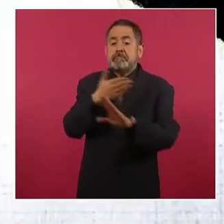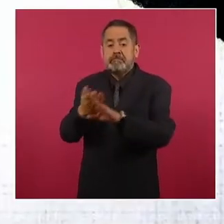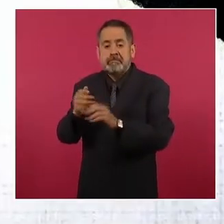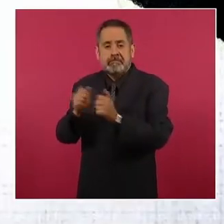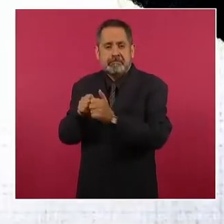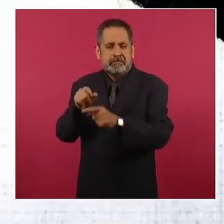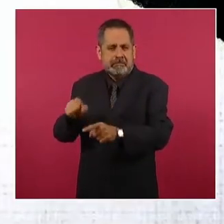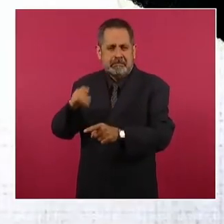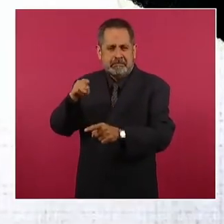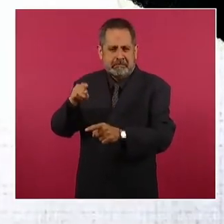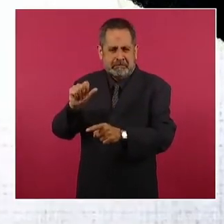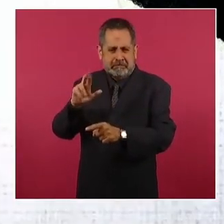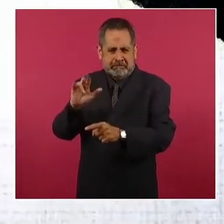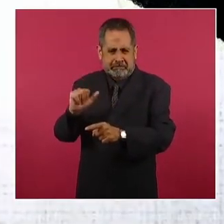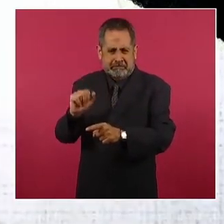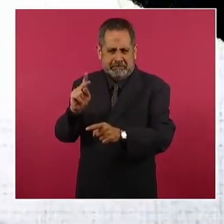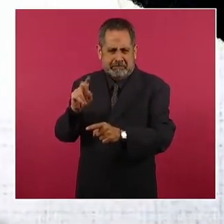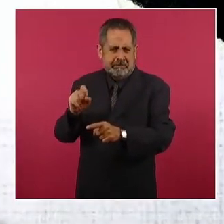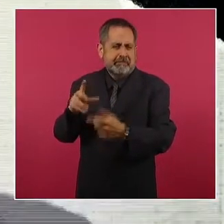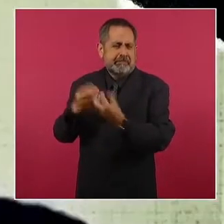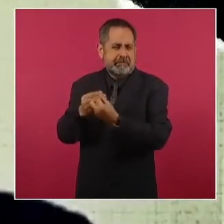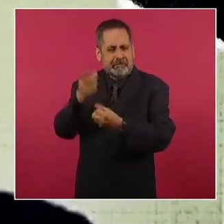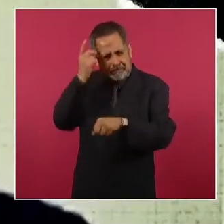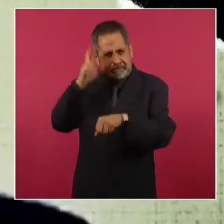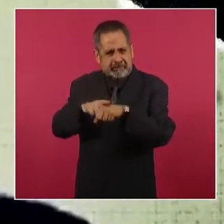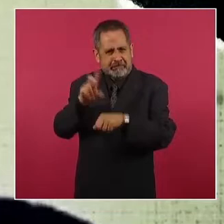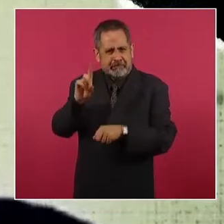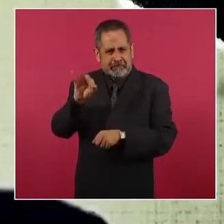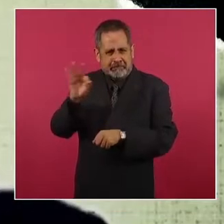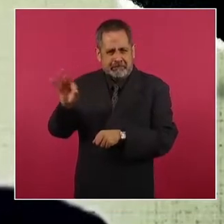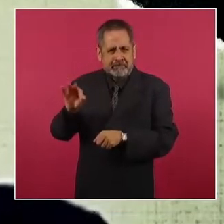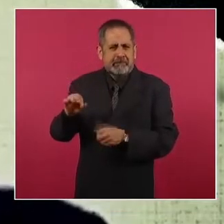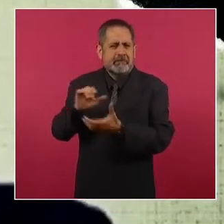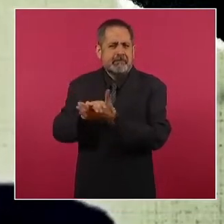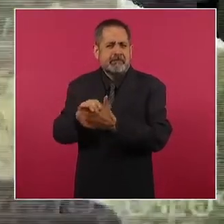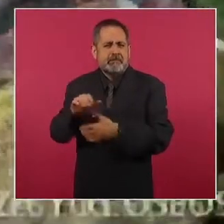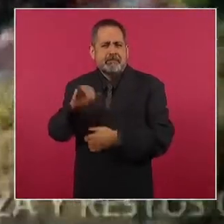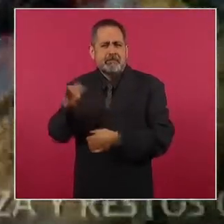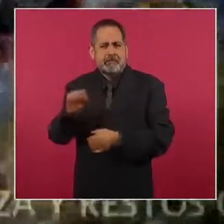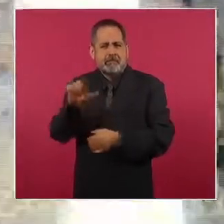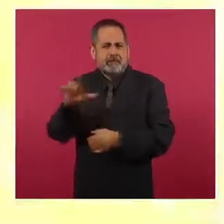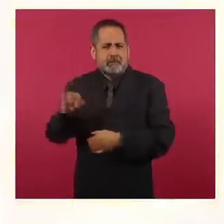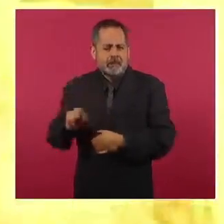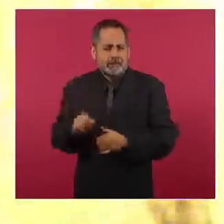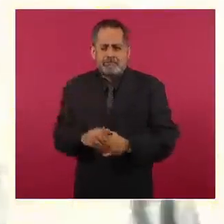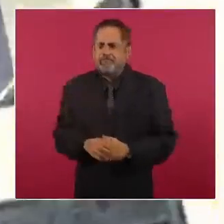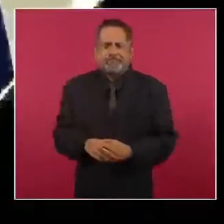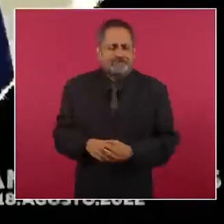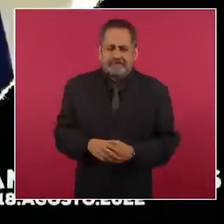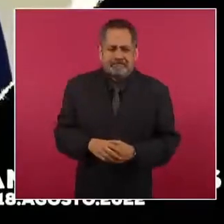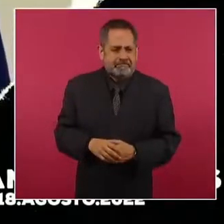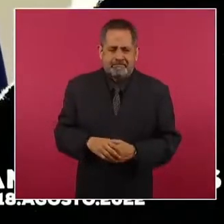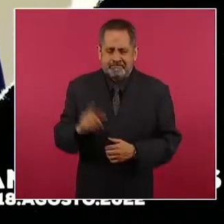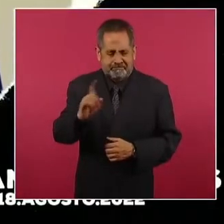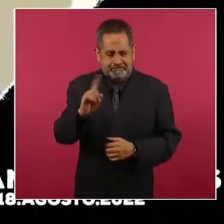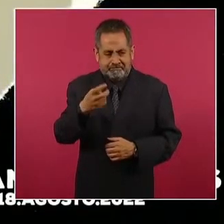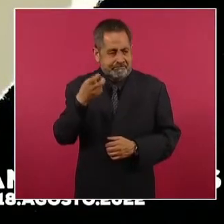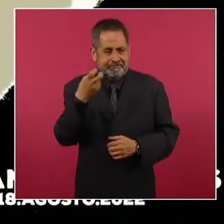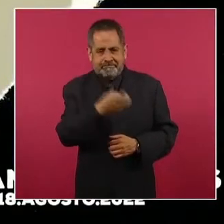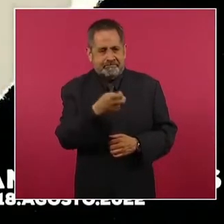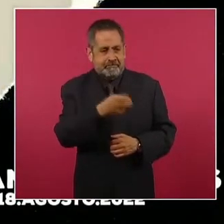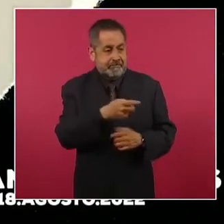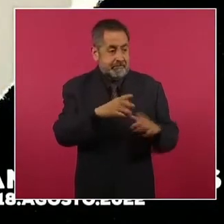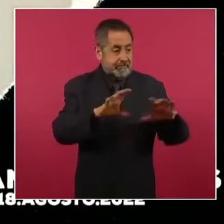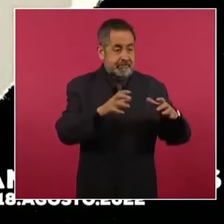Ángeles Pineda, entonces titular del DIF y esposa de José Luis Abarca. Que en ningún momento la presencia de los estudiantes en